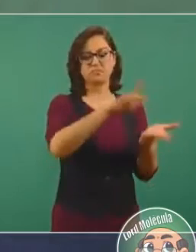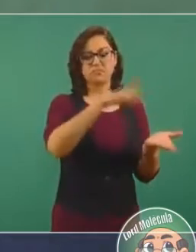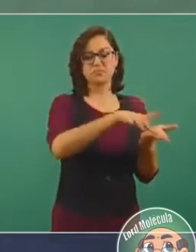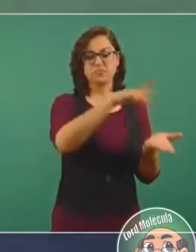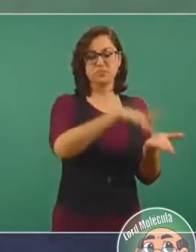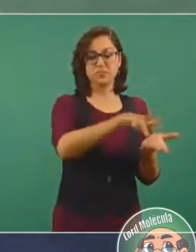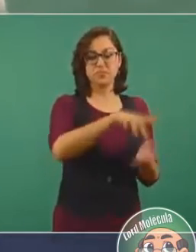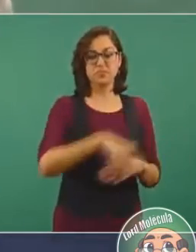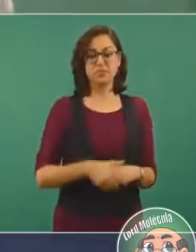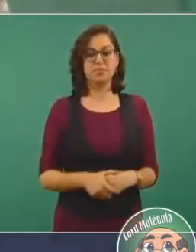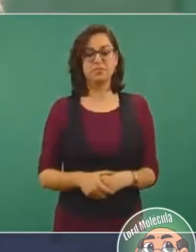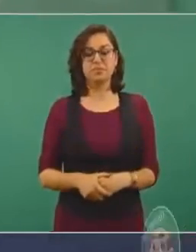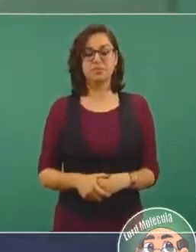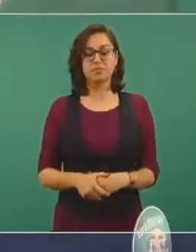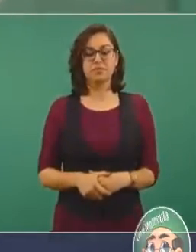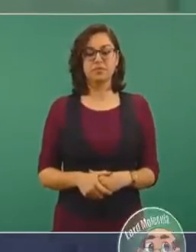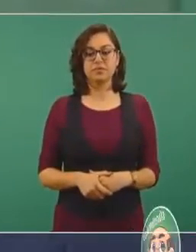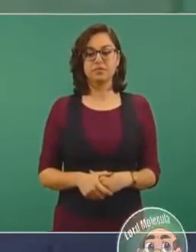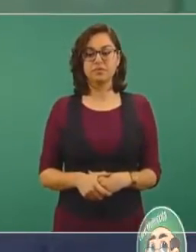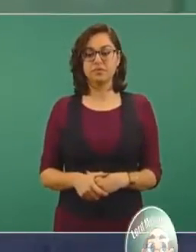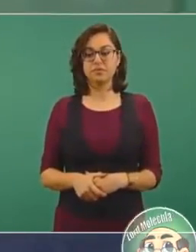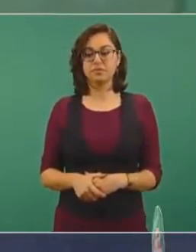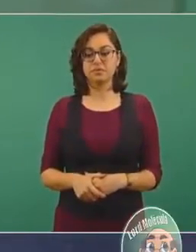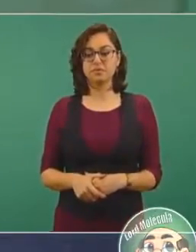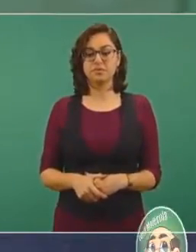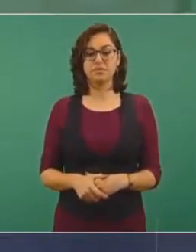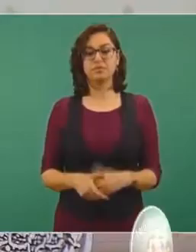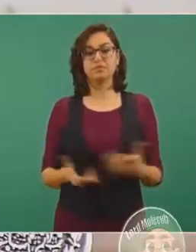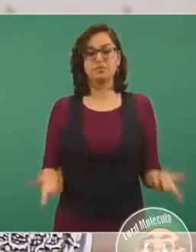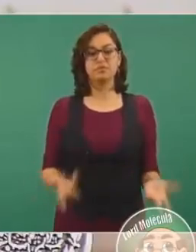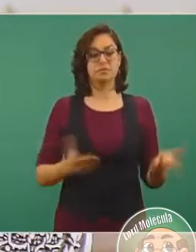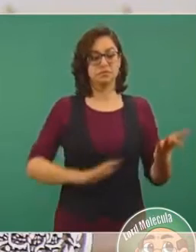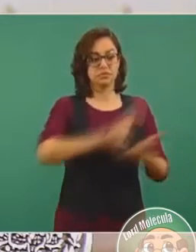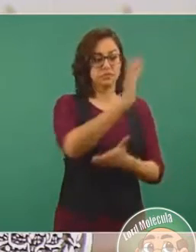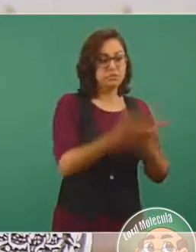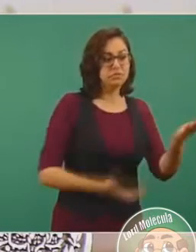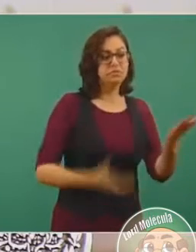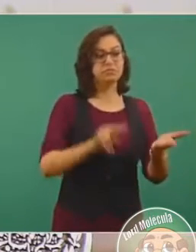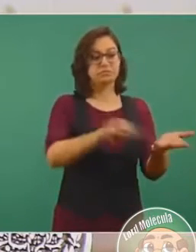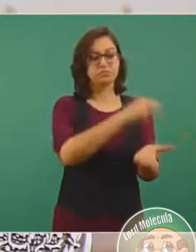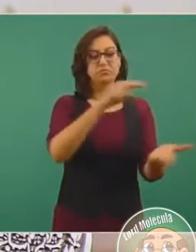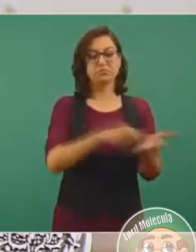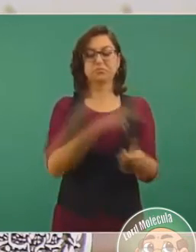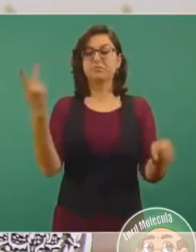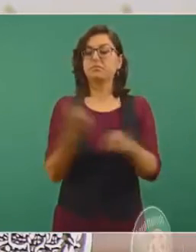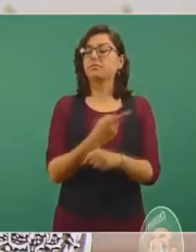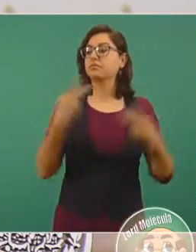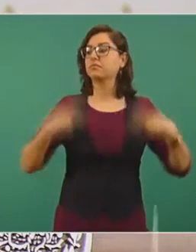Porque esos contratos al final de cuentas significan pagar más por la luz.